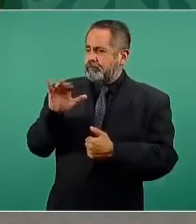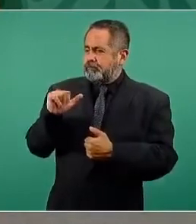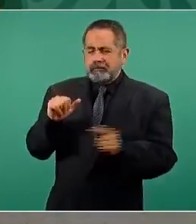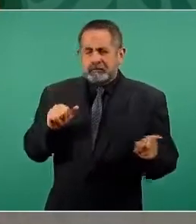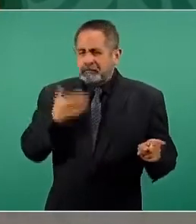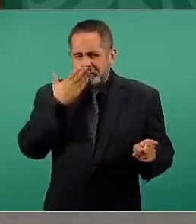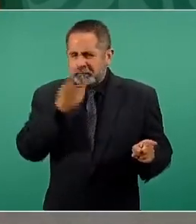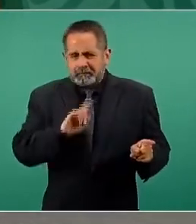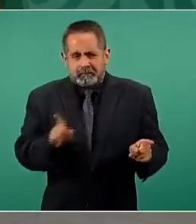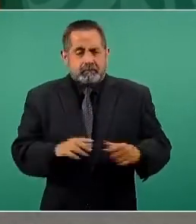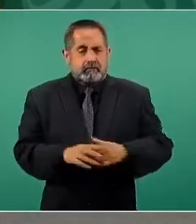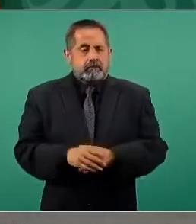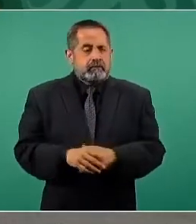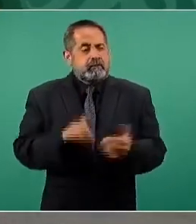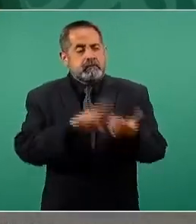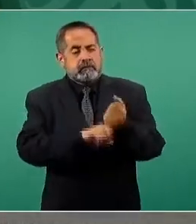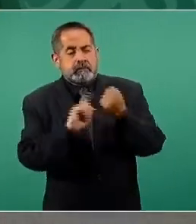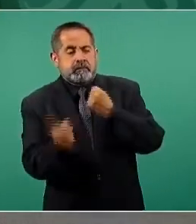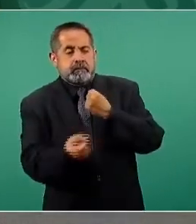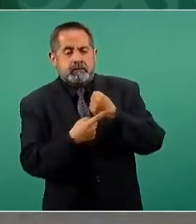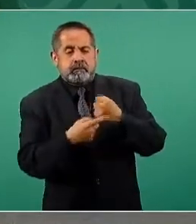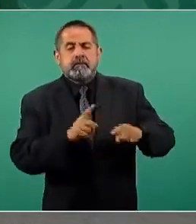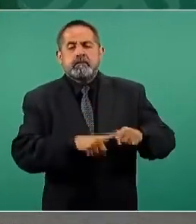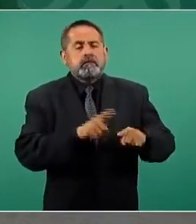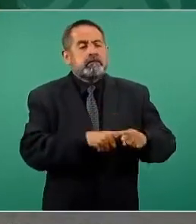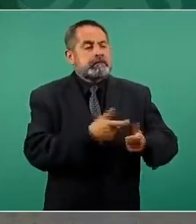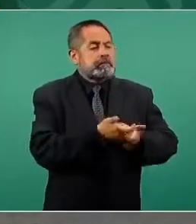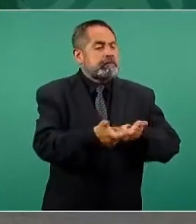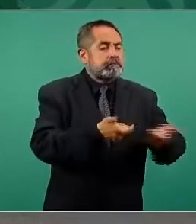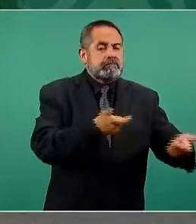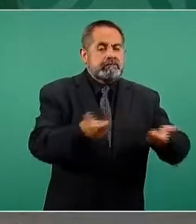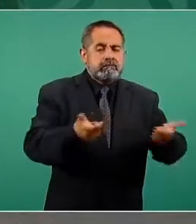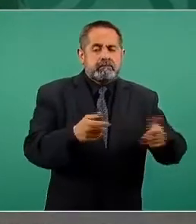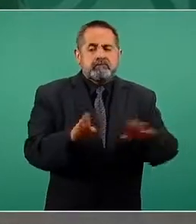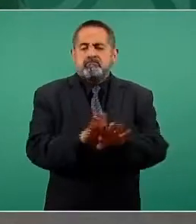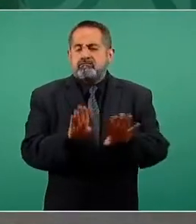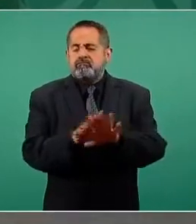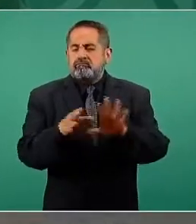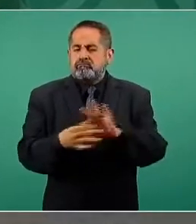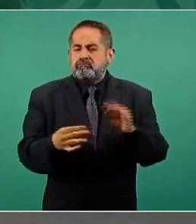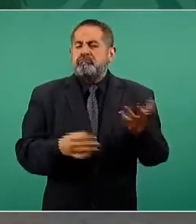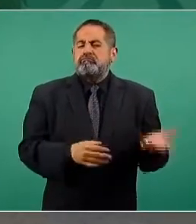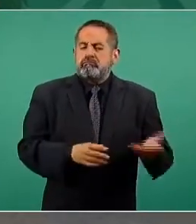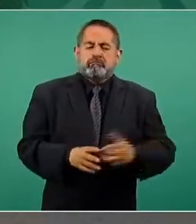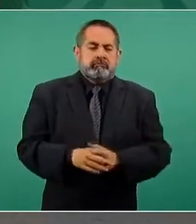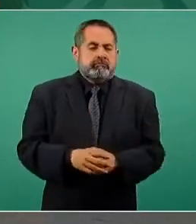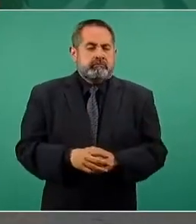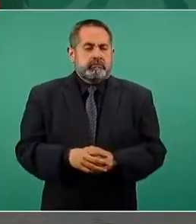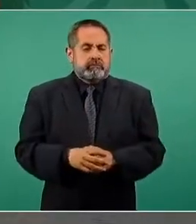¿Quién está financiando? ¿Cómo va a